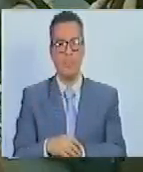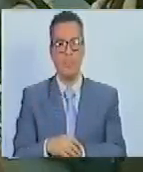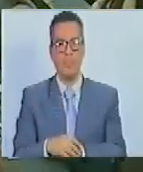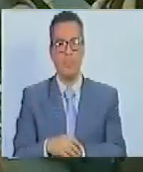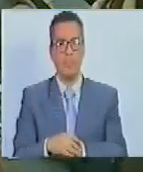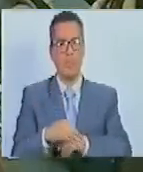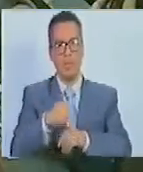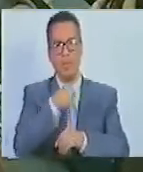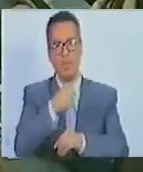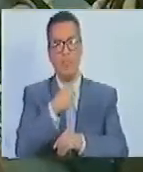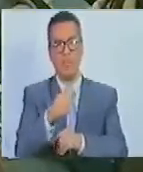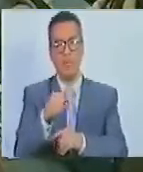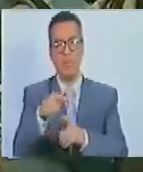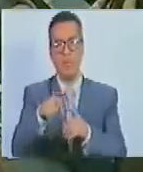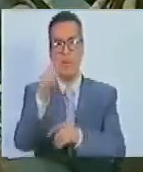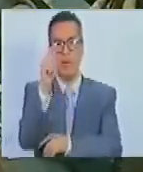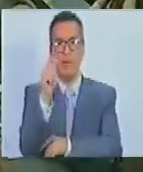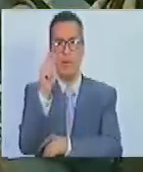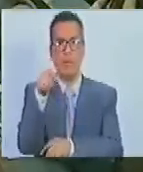Micrófono para el Diputado, por favor.